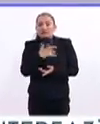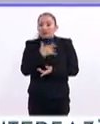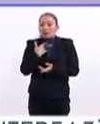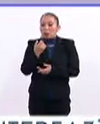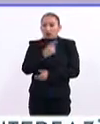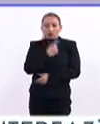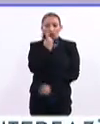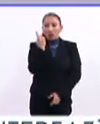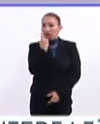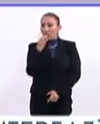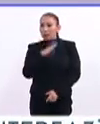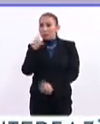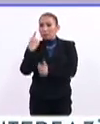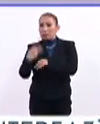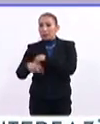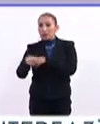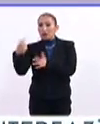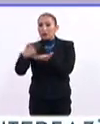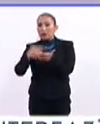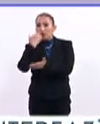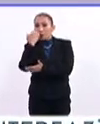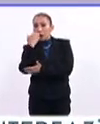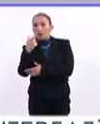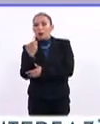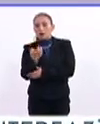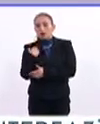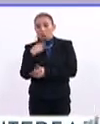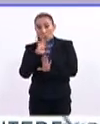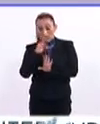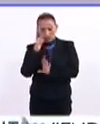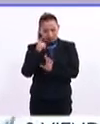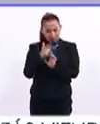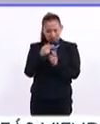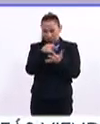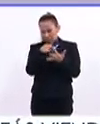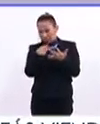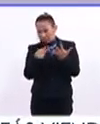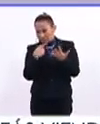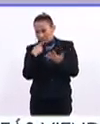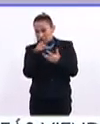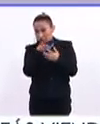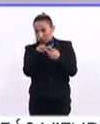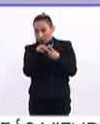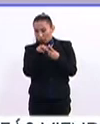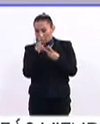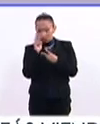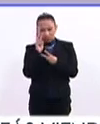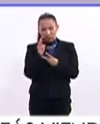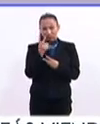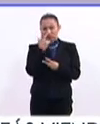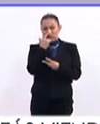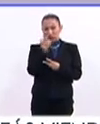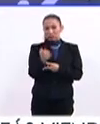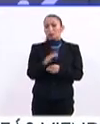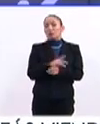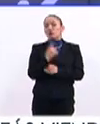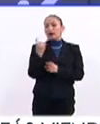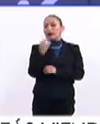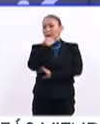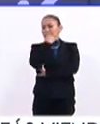Sienten que hay algún peligro, ¿no? Entonces es muy importante, una vez que detectamos al menos dos de estas cinco señales,